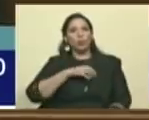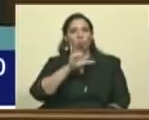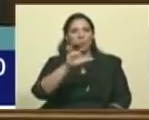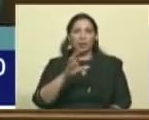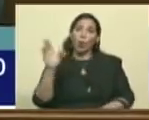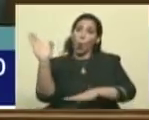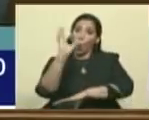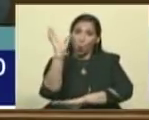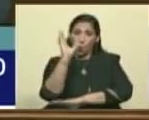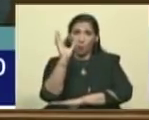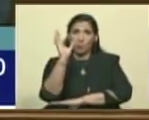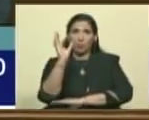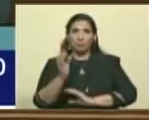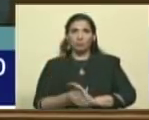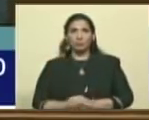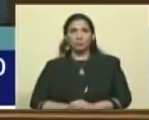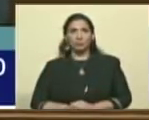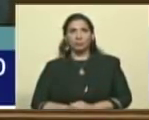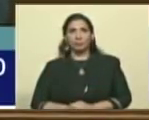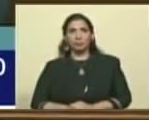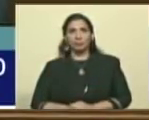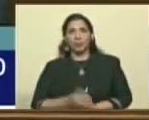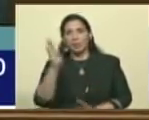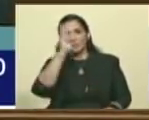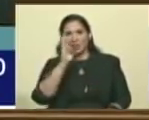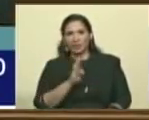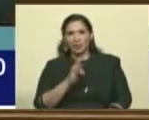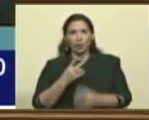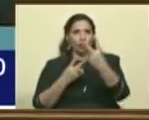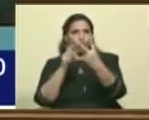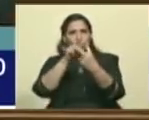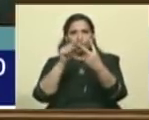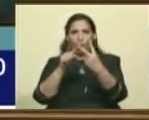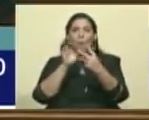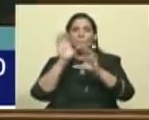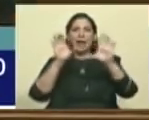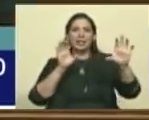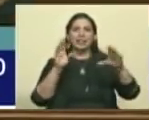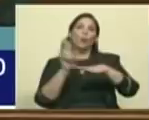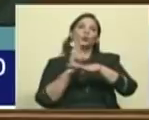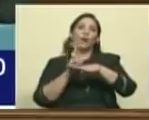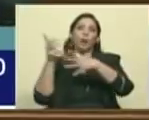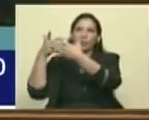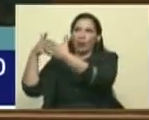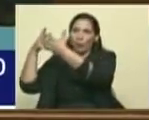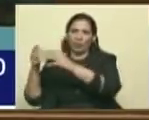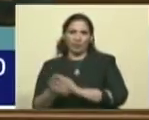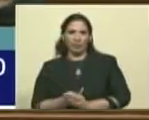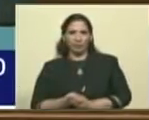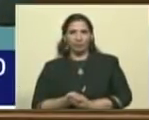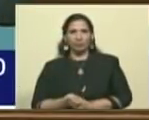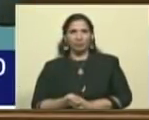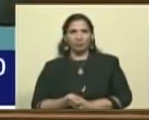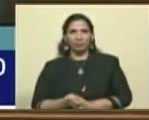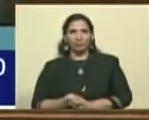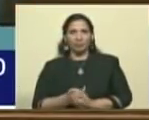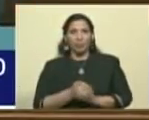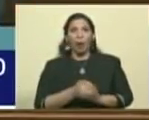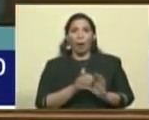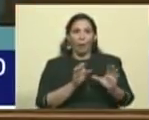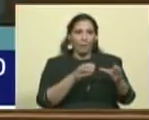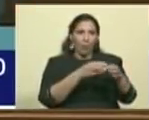Colombia, Colombia, y Brasil. O mejor dicho, parte del territorio colombiano y parte del territorio